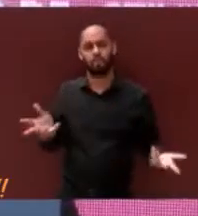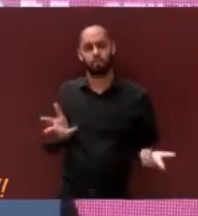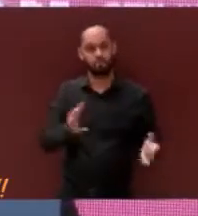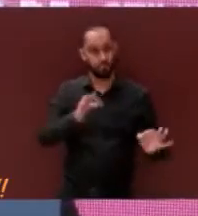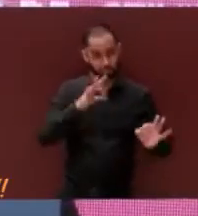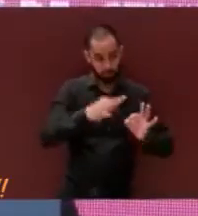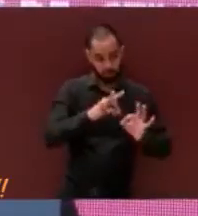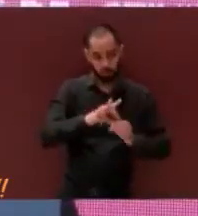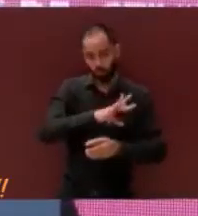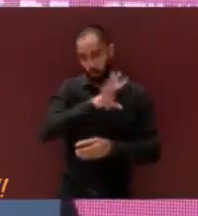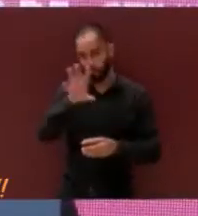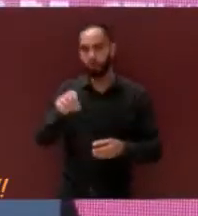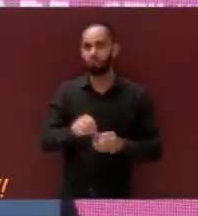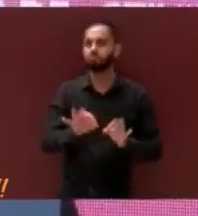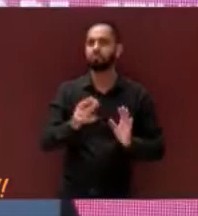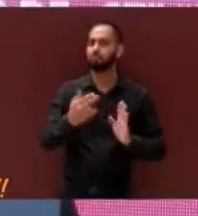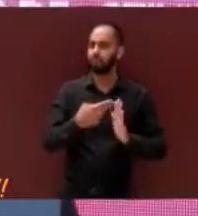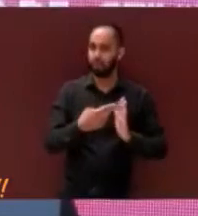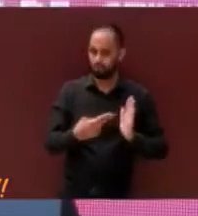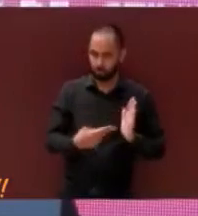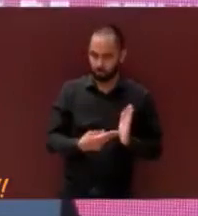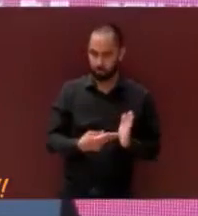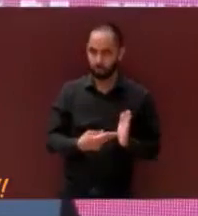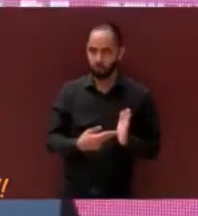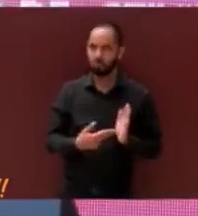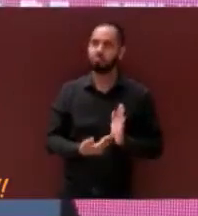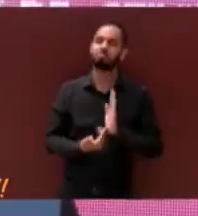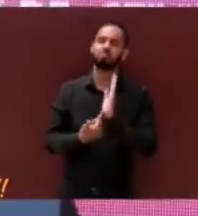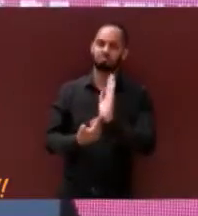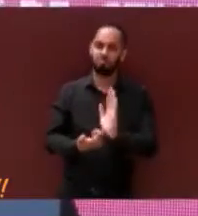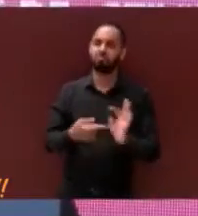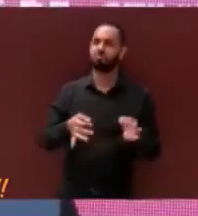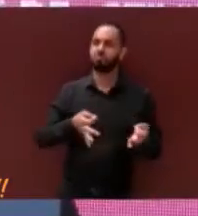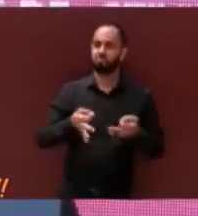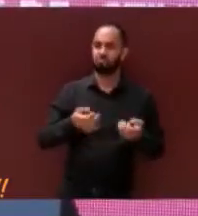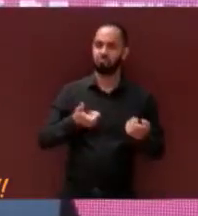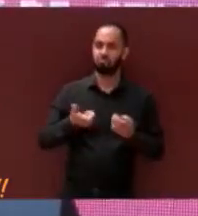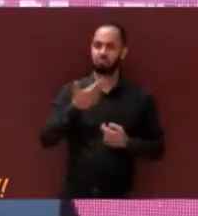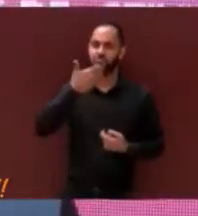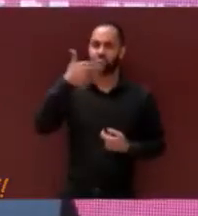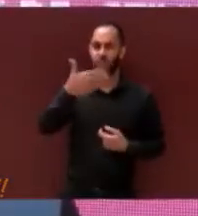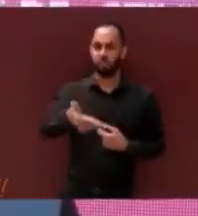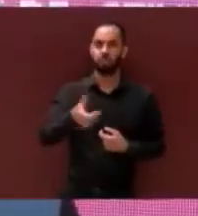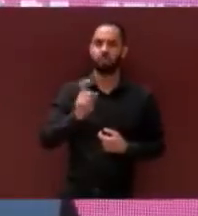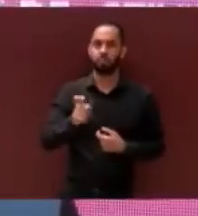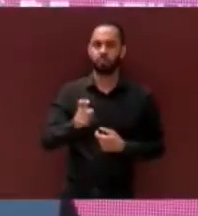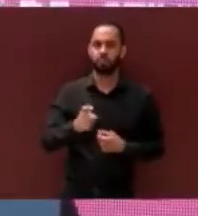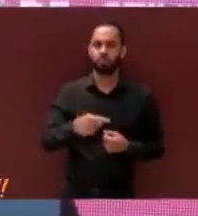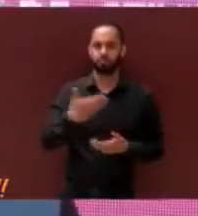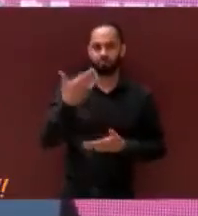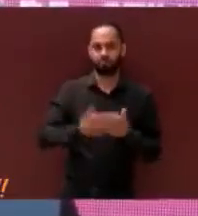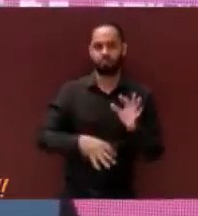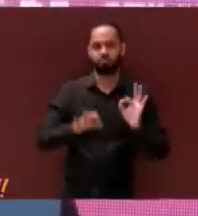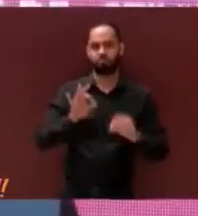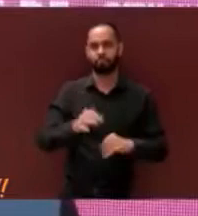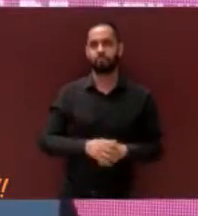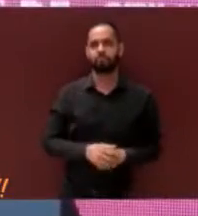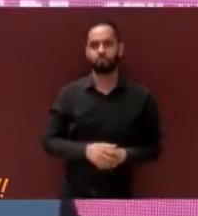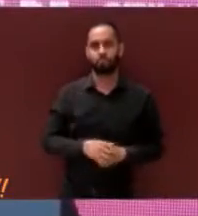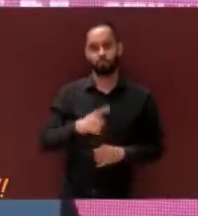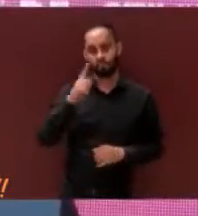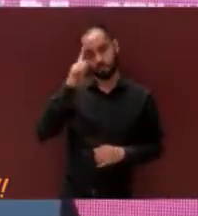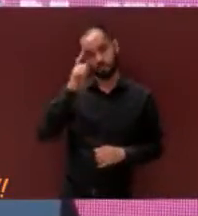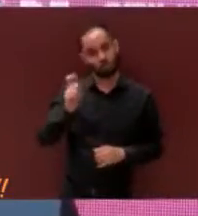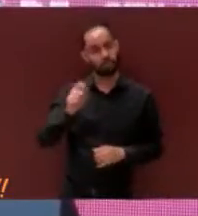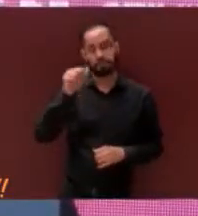se cumplan cabalmente las normas y disposiciones para una correcta ejecución de la cuenta pública. Para los comisarios